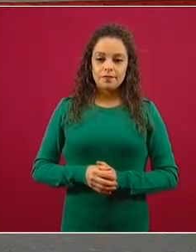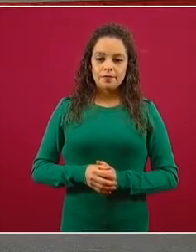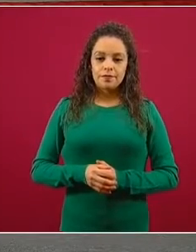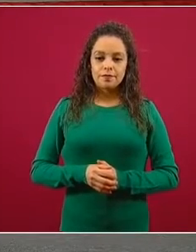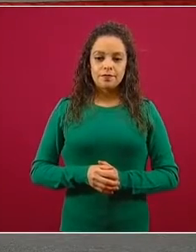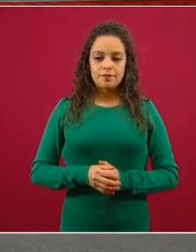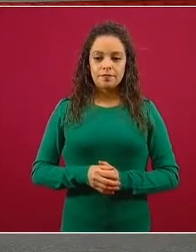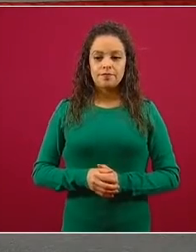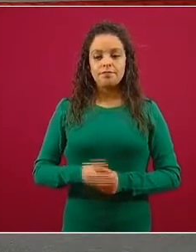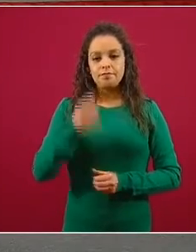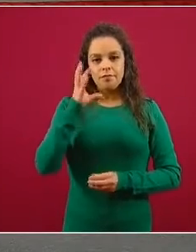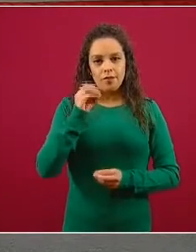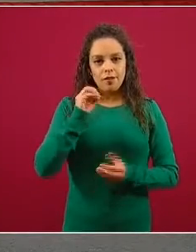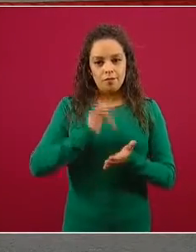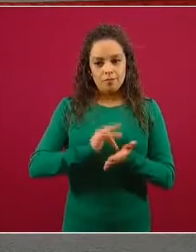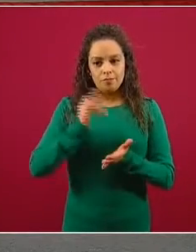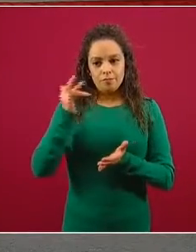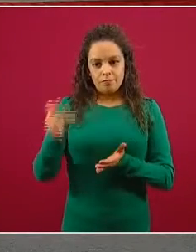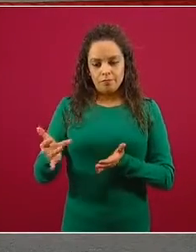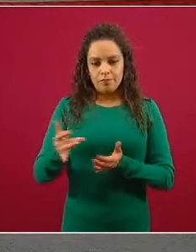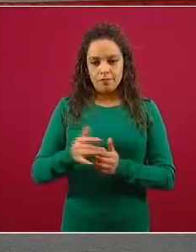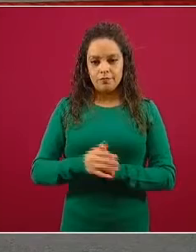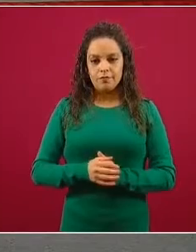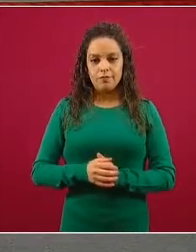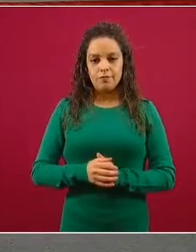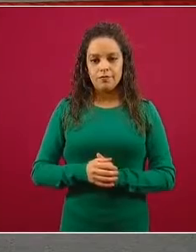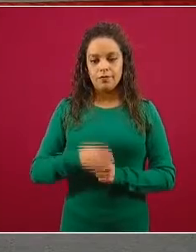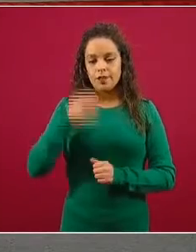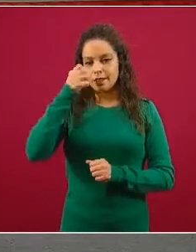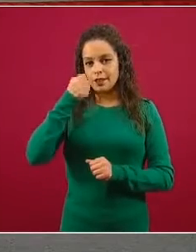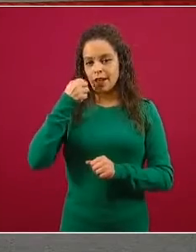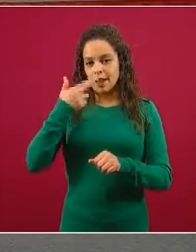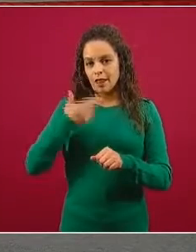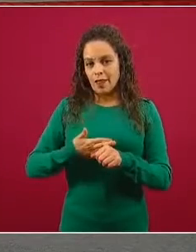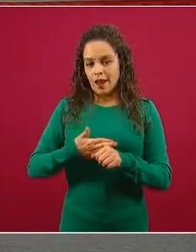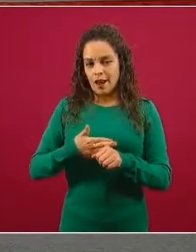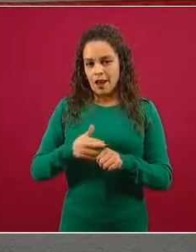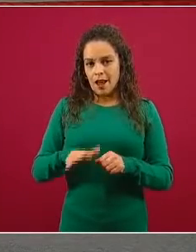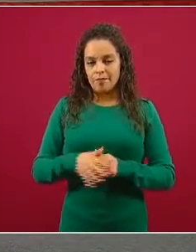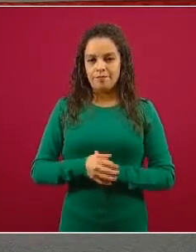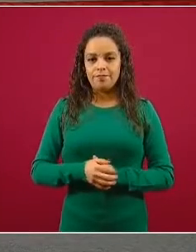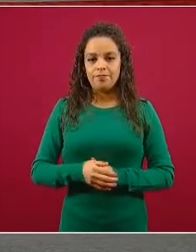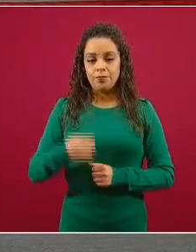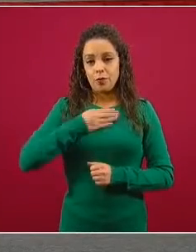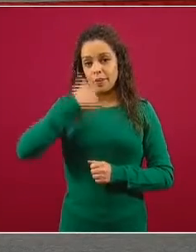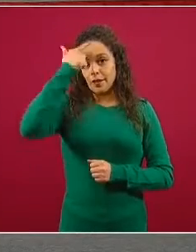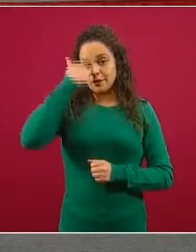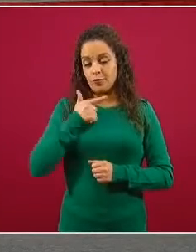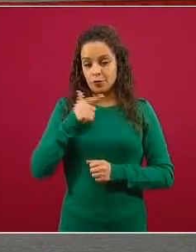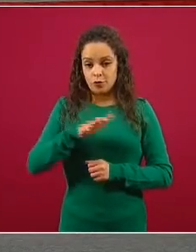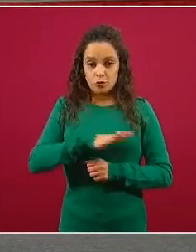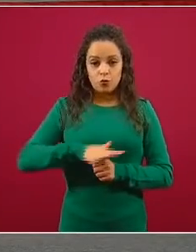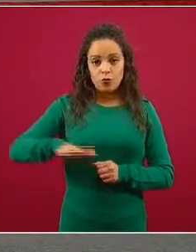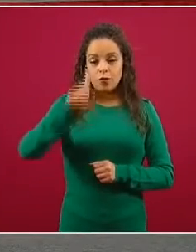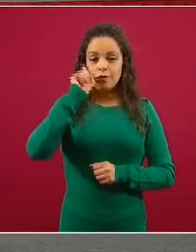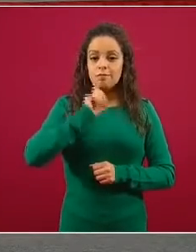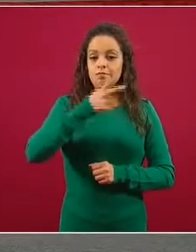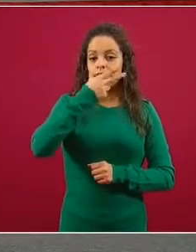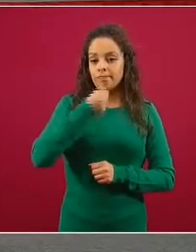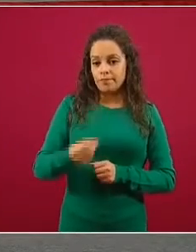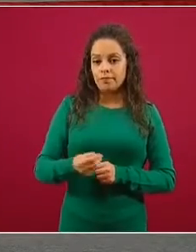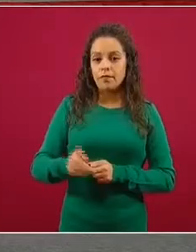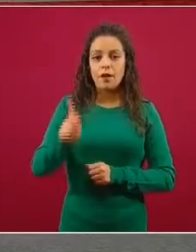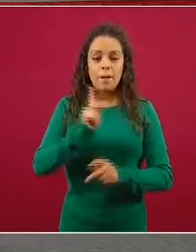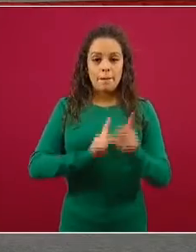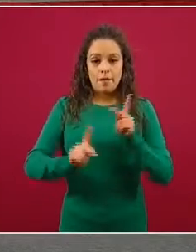Muchas gracias señora Secretaria, muy buenas noches a todos. Bien, pues en materia de préstamos personales en el Issste, la